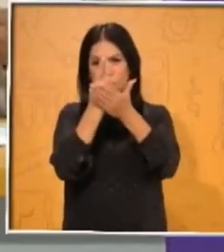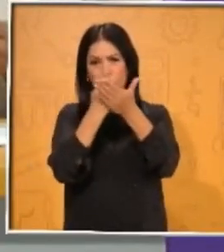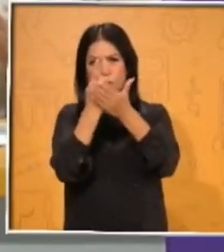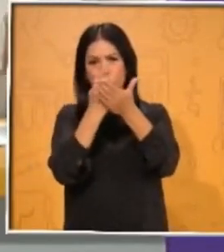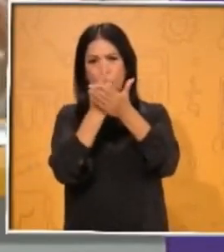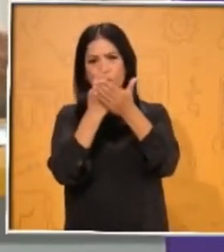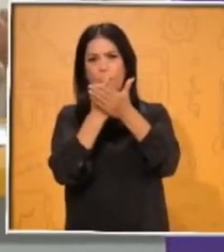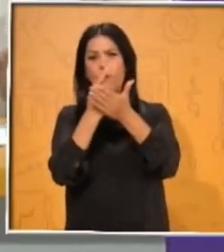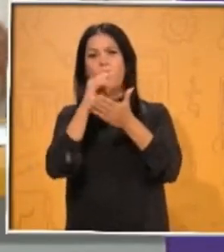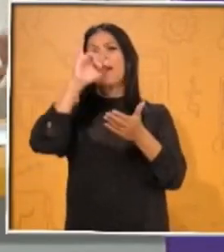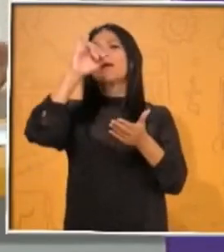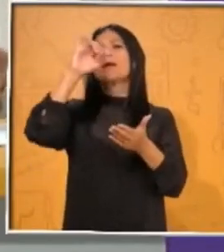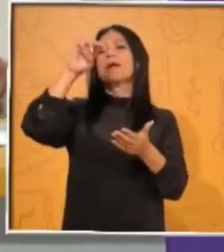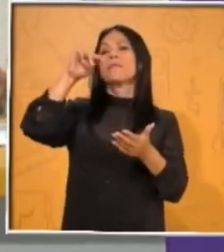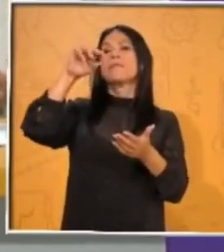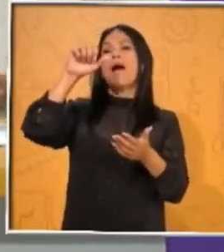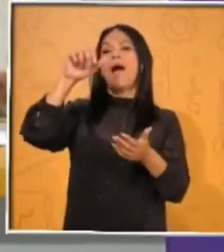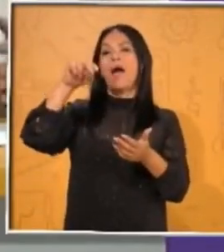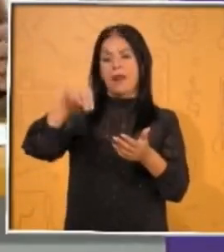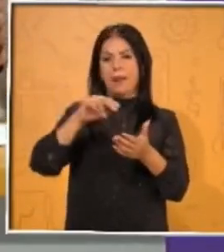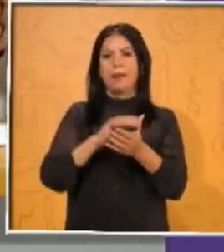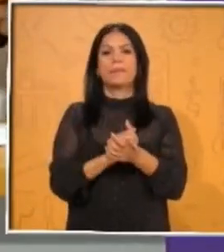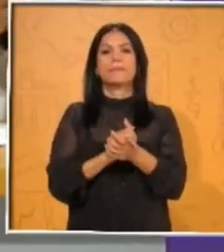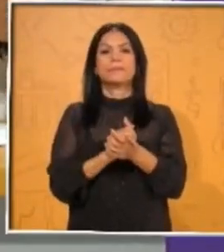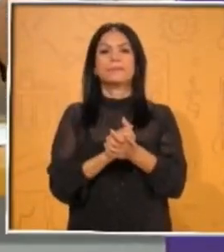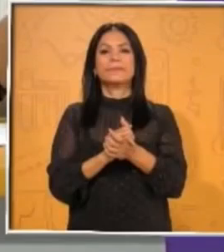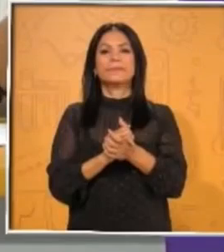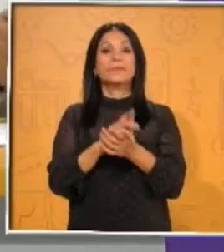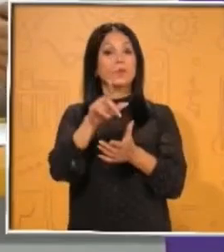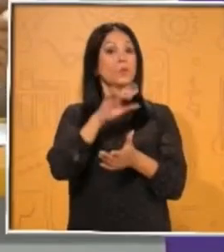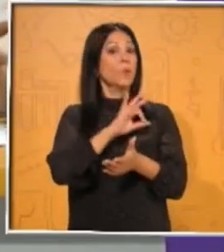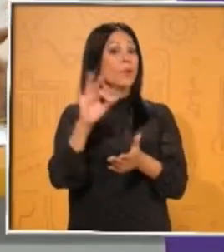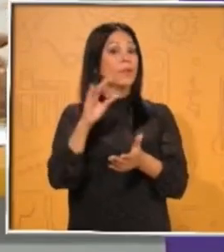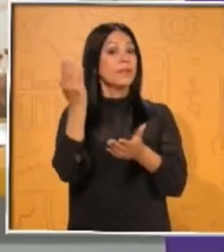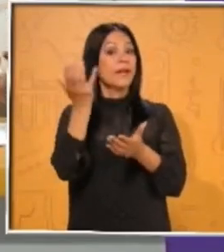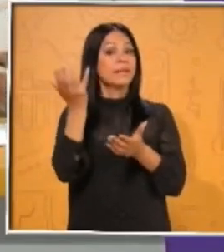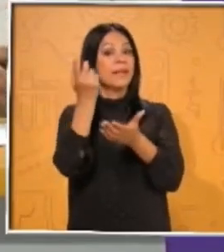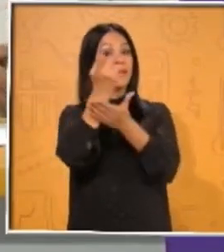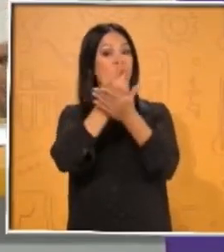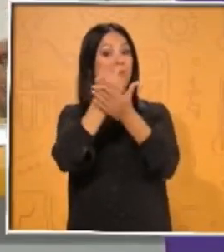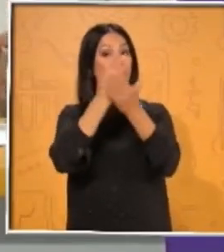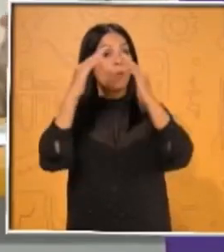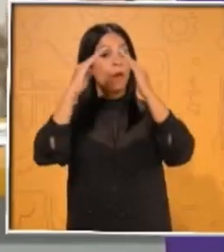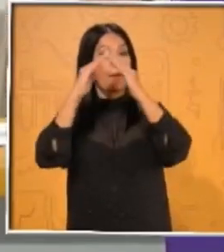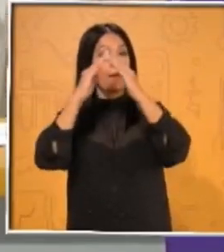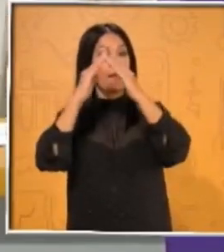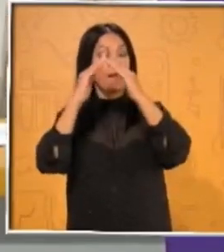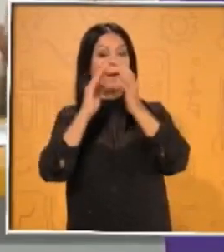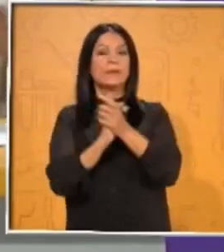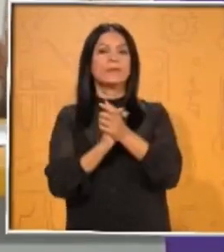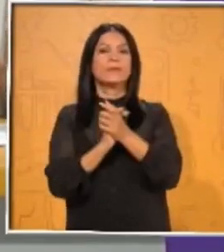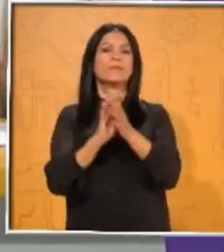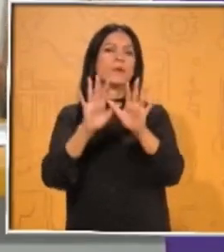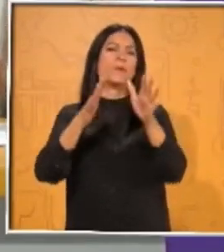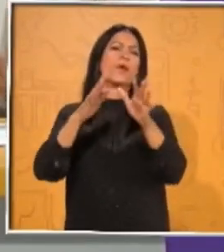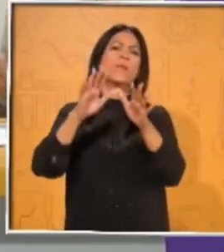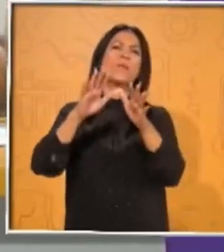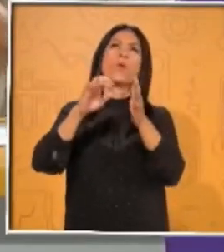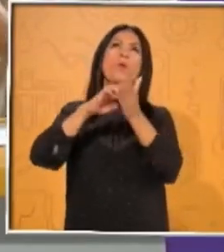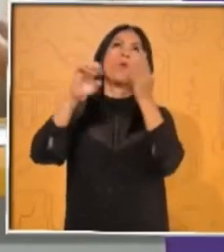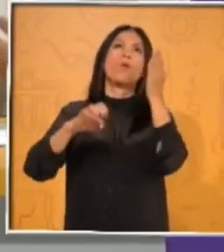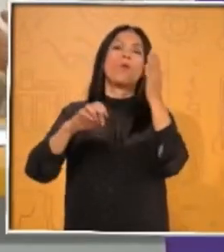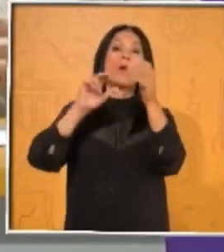o dibujar los que ahorita el maestro Ricardo estuvo describiendo. Los imanes naturales pueden dibujarlos en forma de una piedra, de una roca,